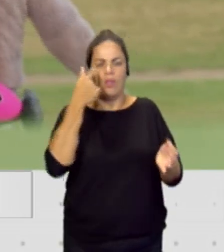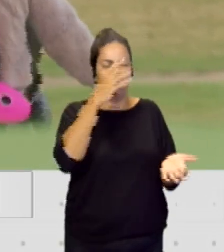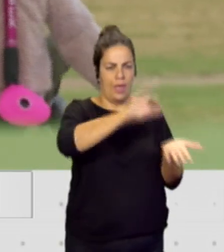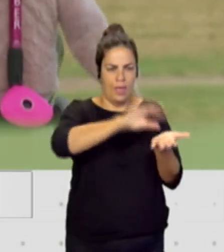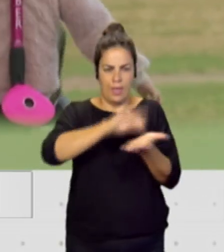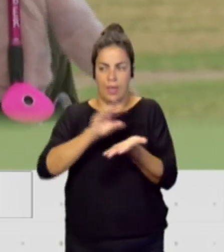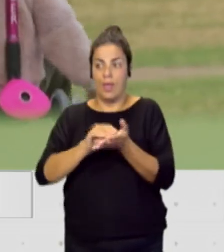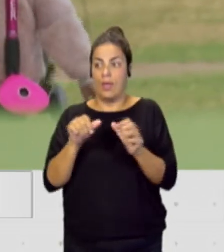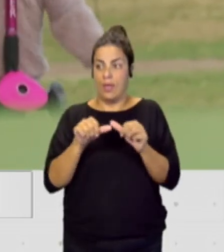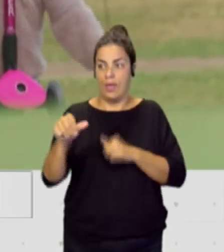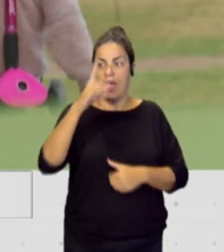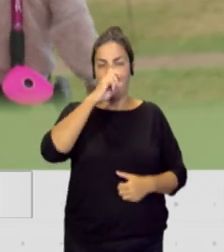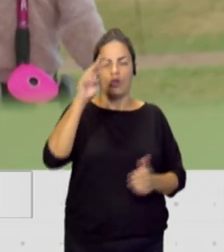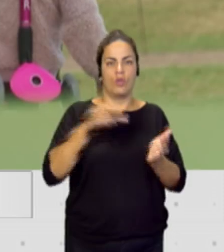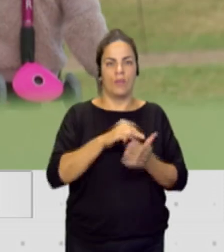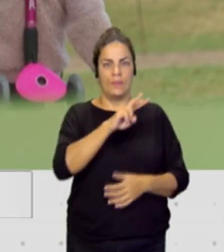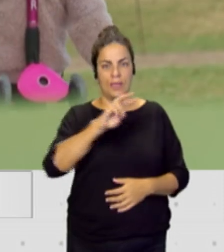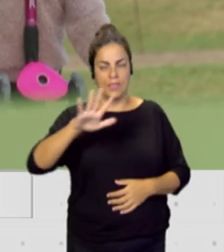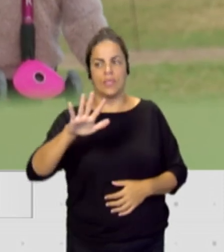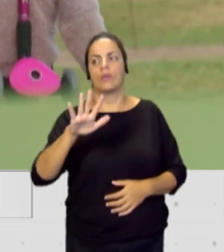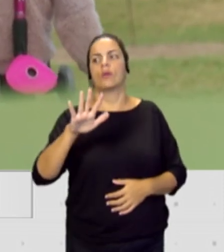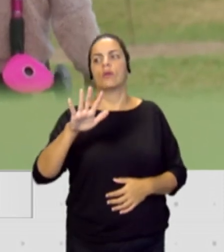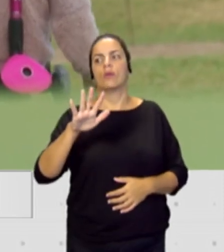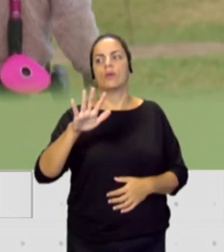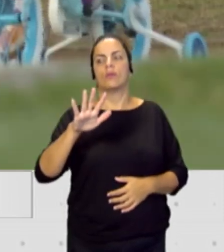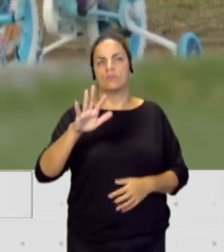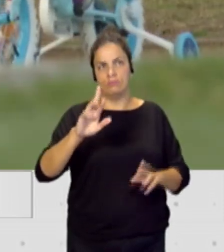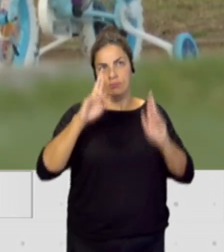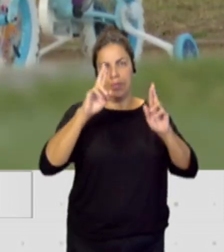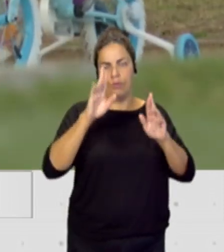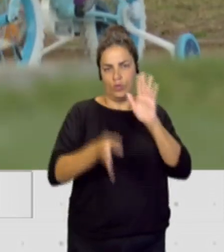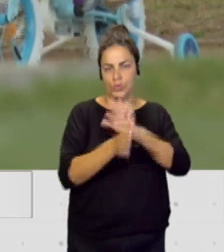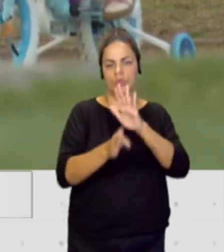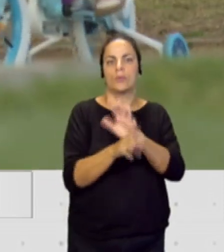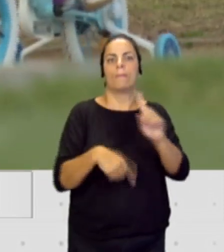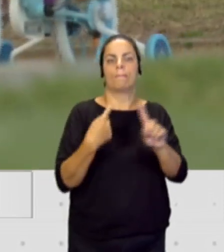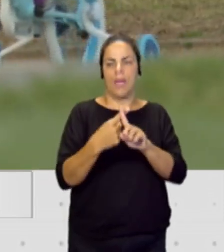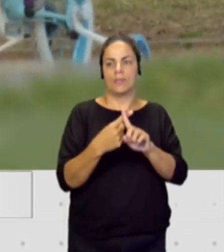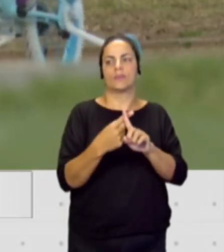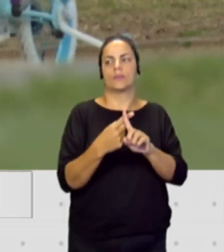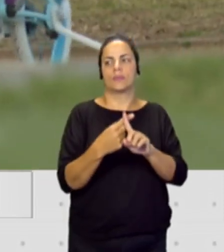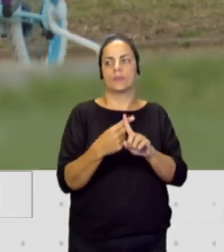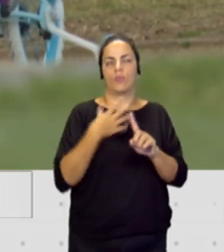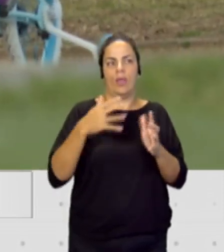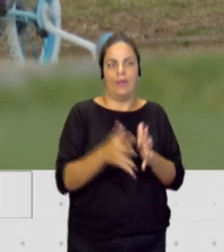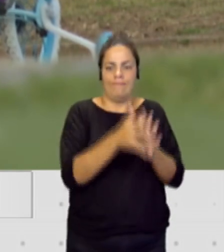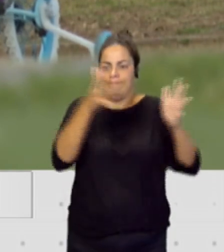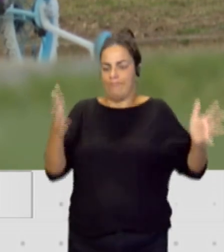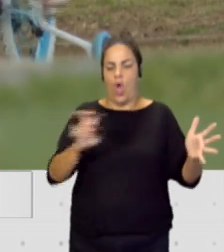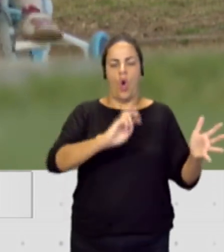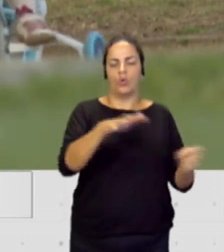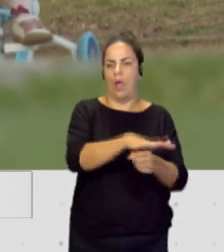2025 esperamos que no solamente continúe, sino que se pueda ampliar a otros ámbitos de